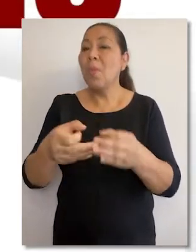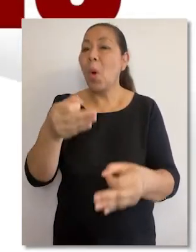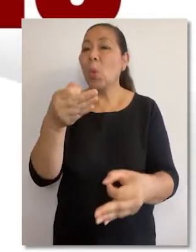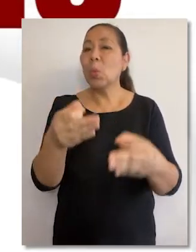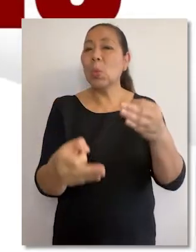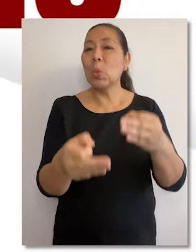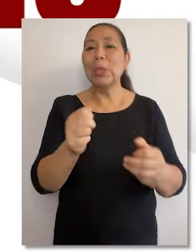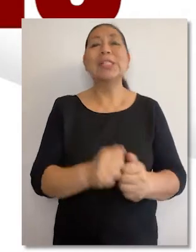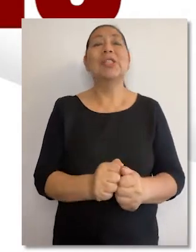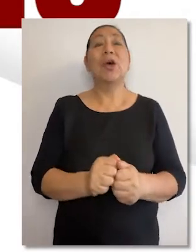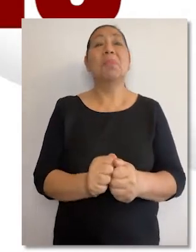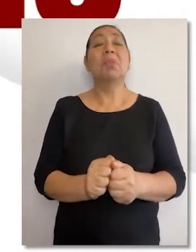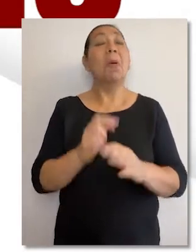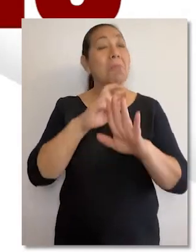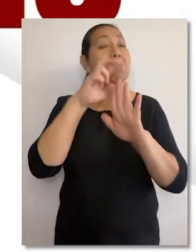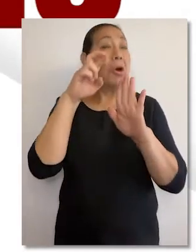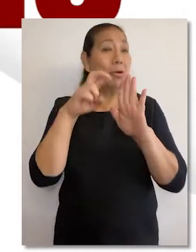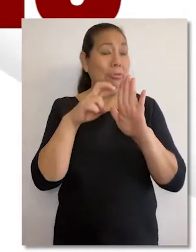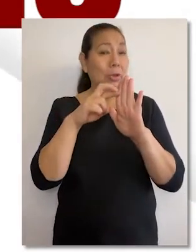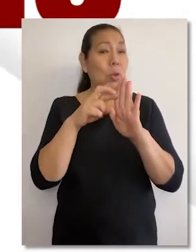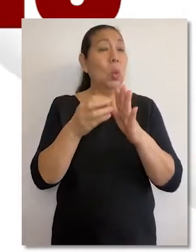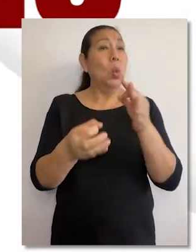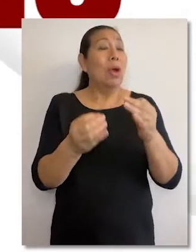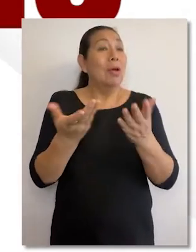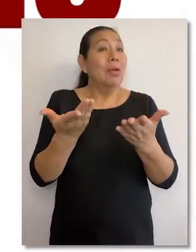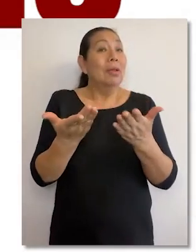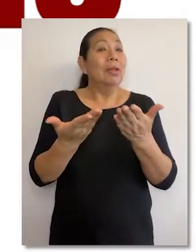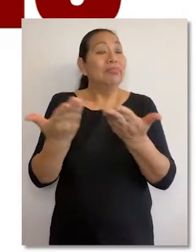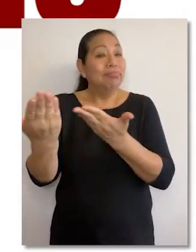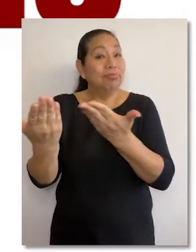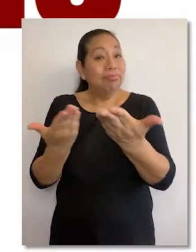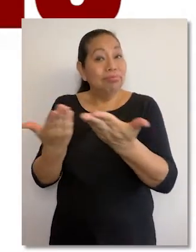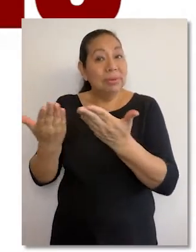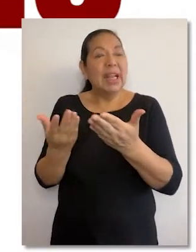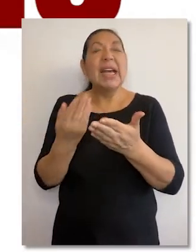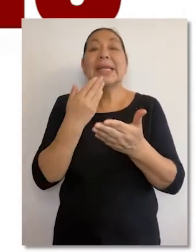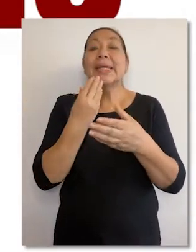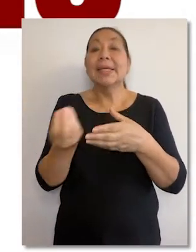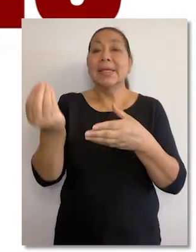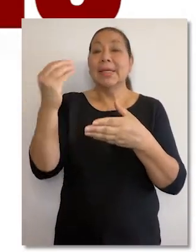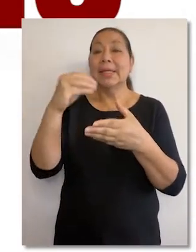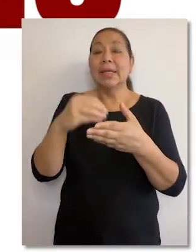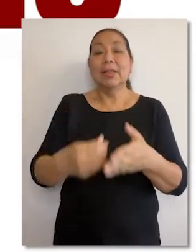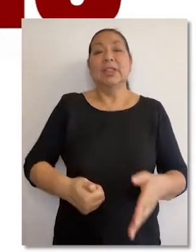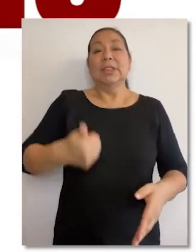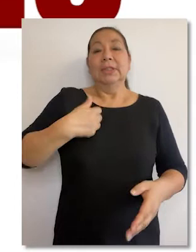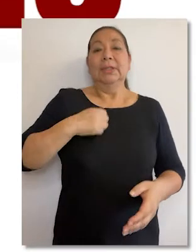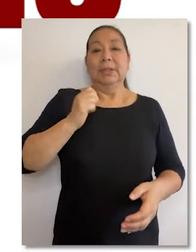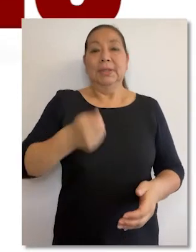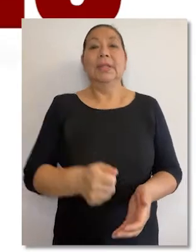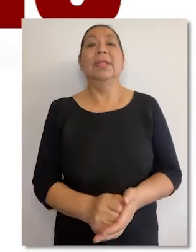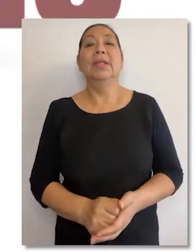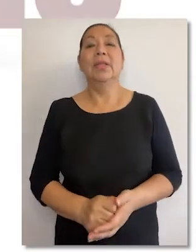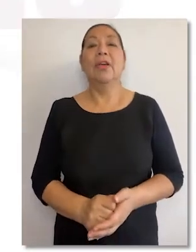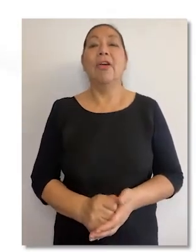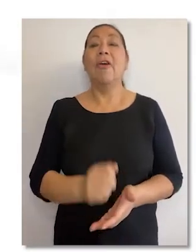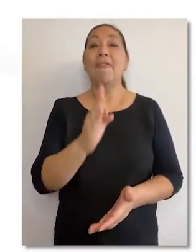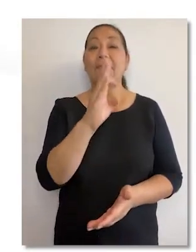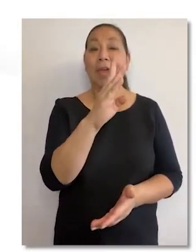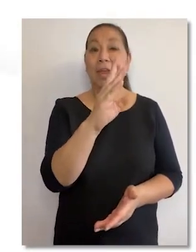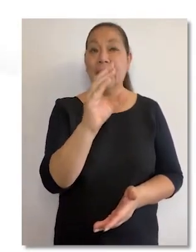comisiones jurisdiccionales, con proyectos de sentencias interlocutorias, estará integrada por los magistrados